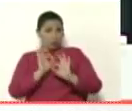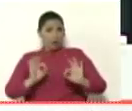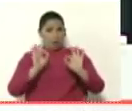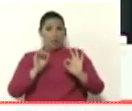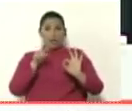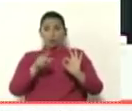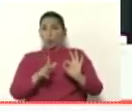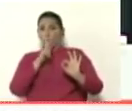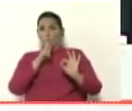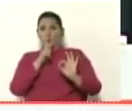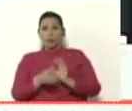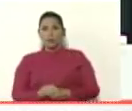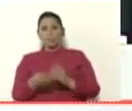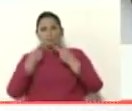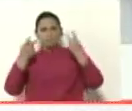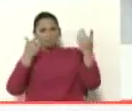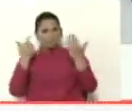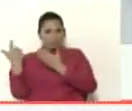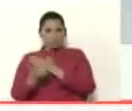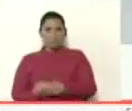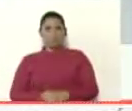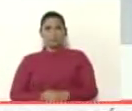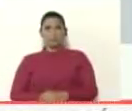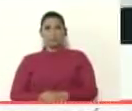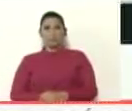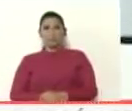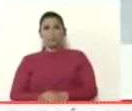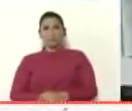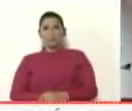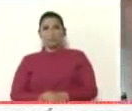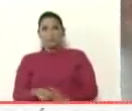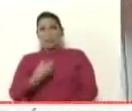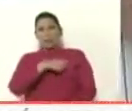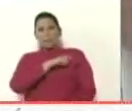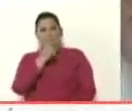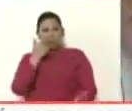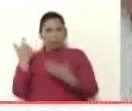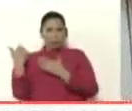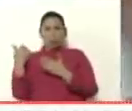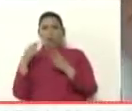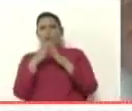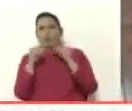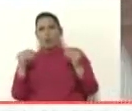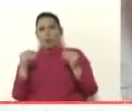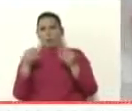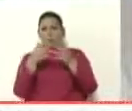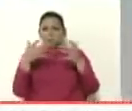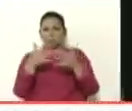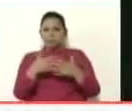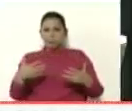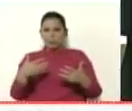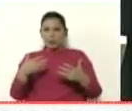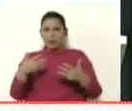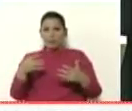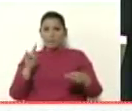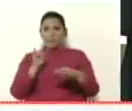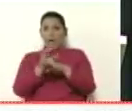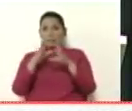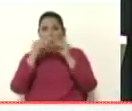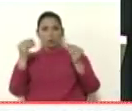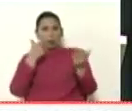están lo que salió publicado en el portal Pan Am Post español con todas las llamadas facturas falsificadas todas ellas